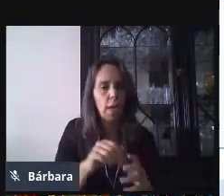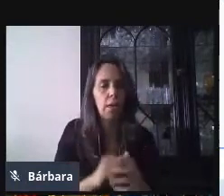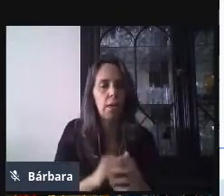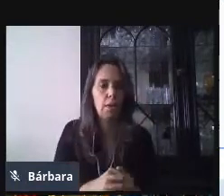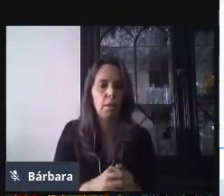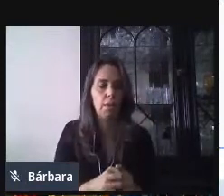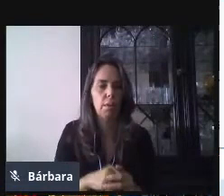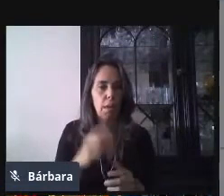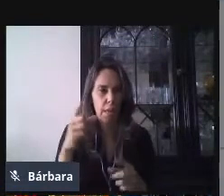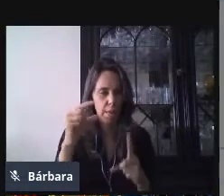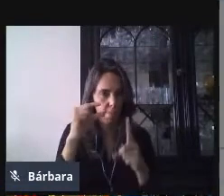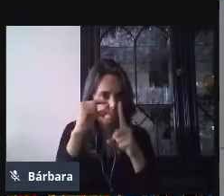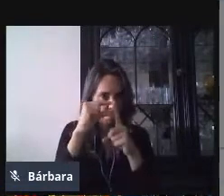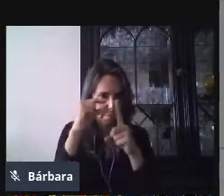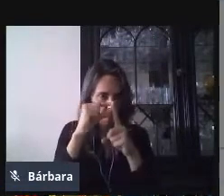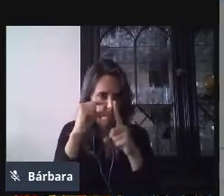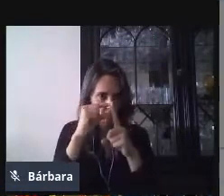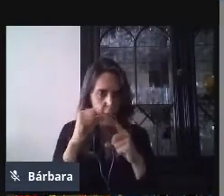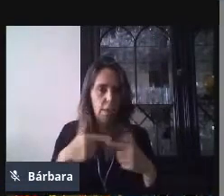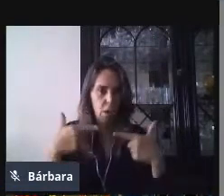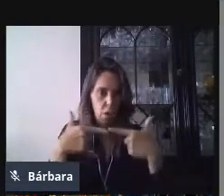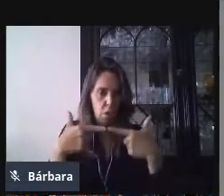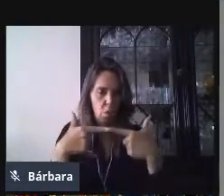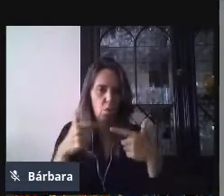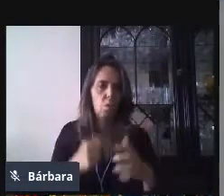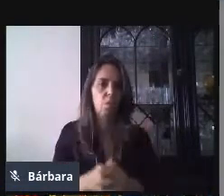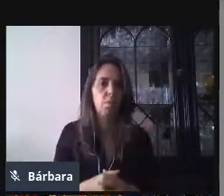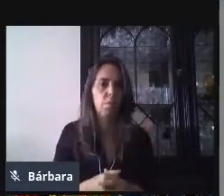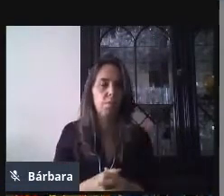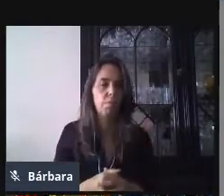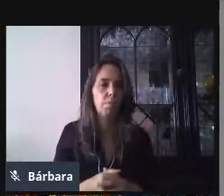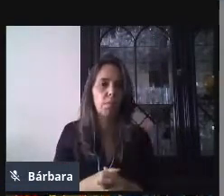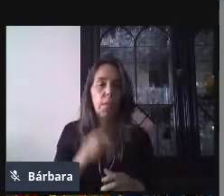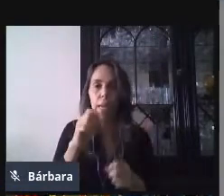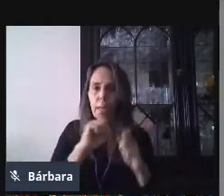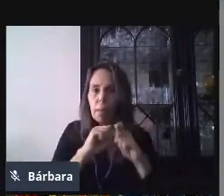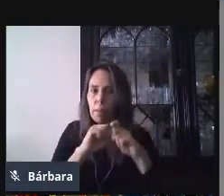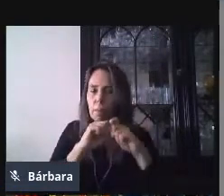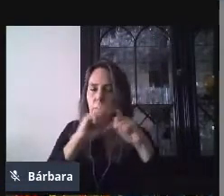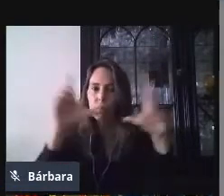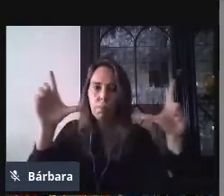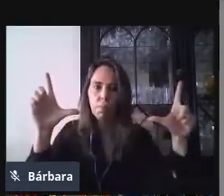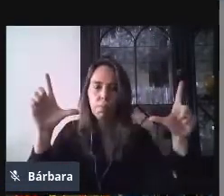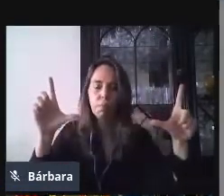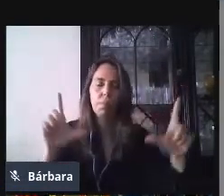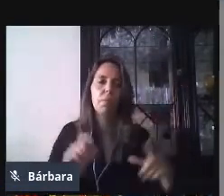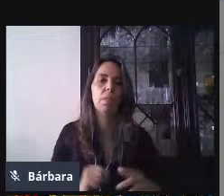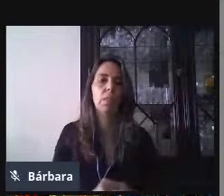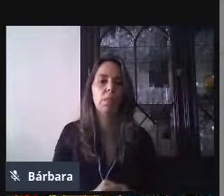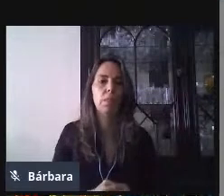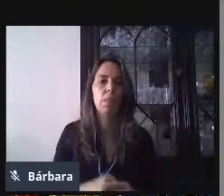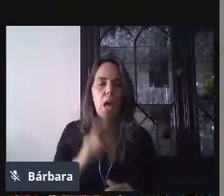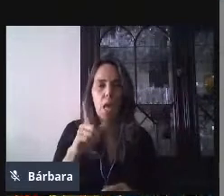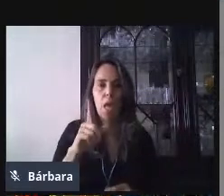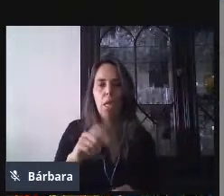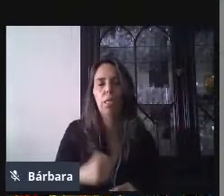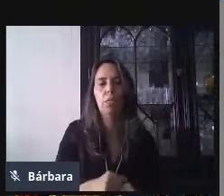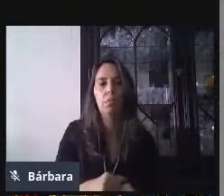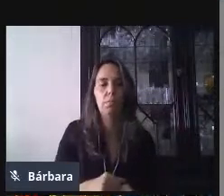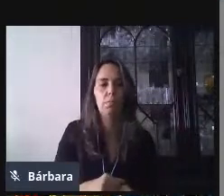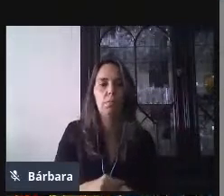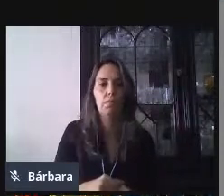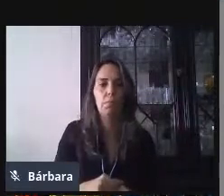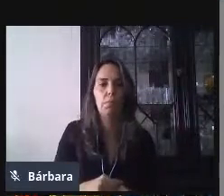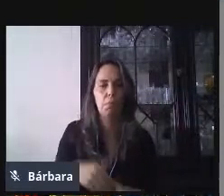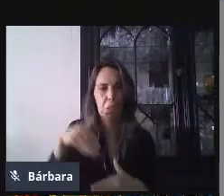a seleccionar Google Drive. Y a continuación, me va a abrir mi unidad o los documentos que tengo en mi unidad. Y aquí es donde